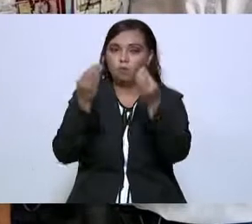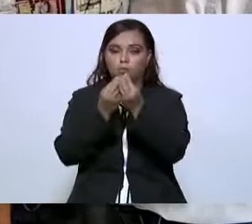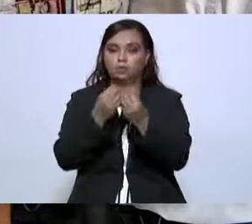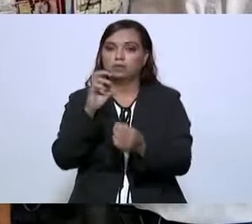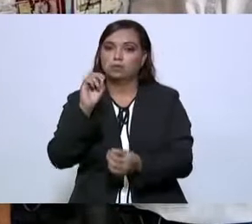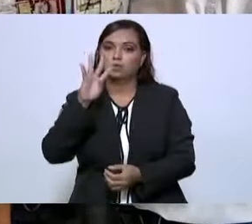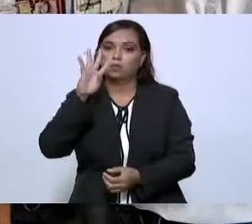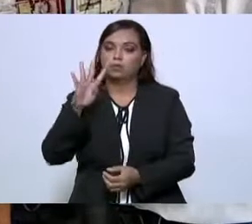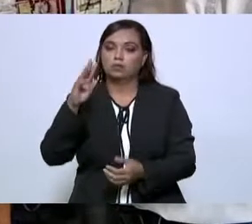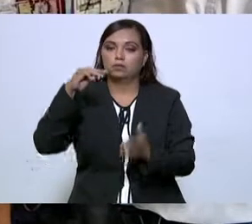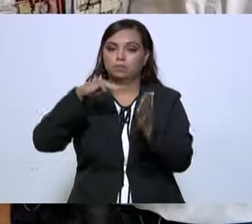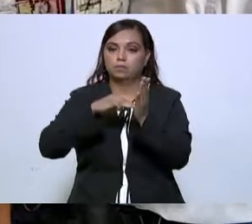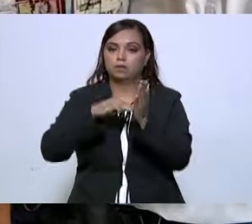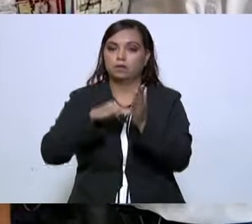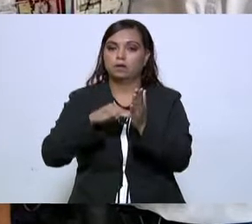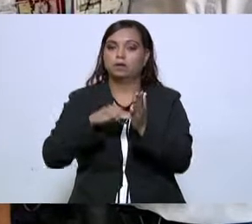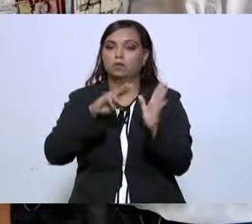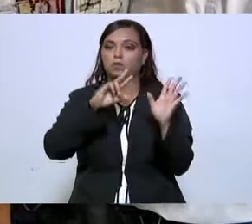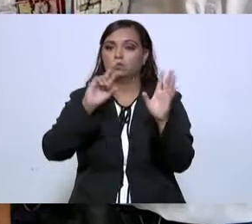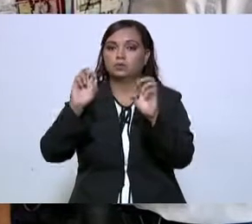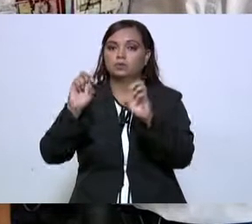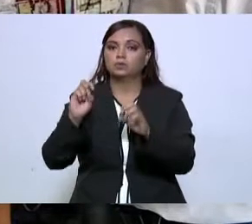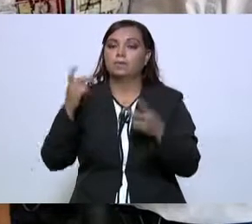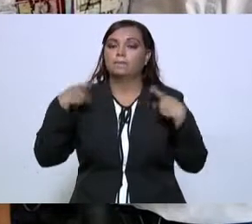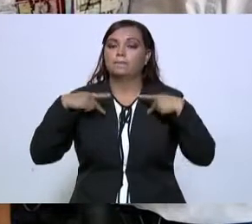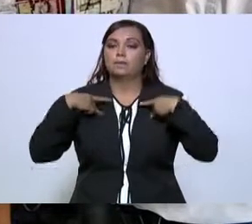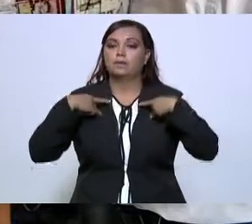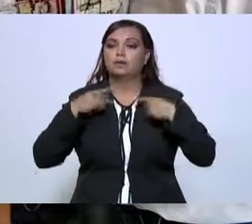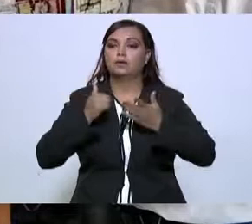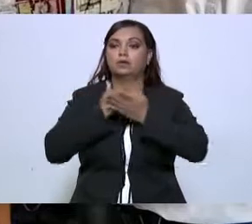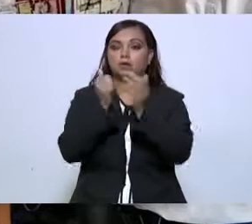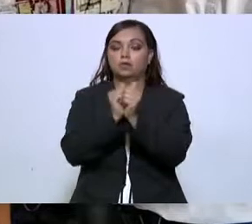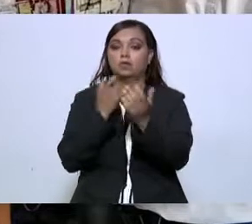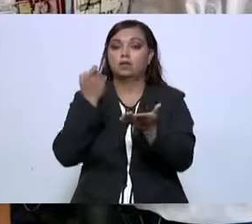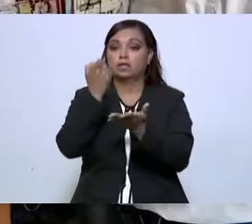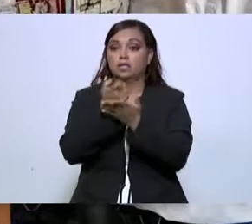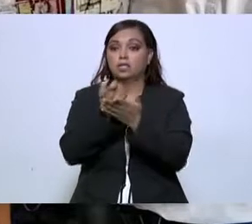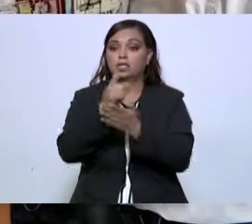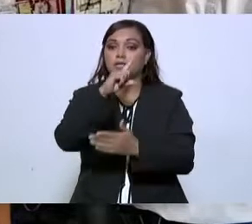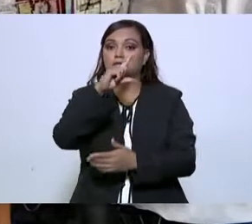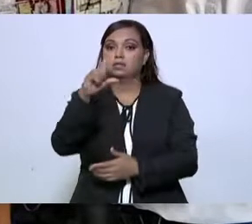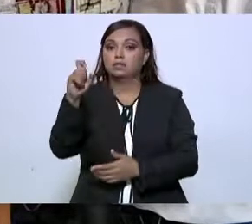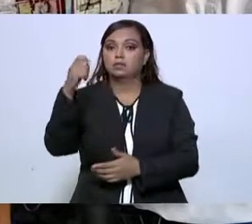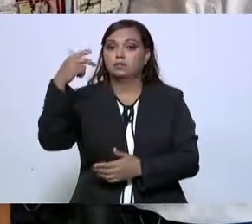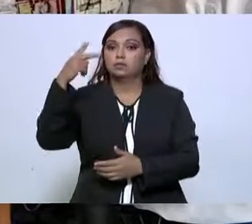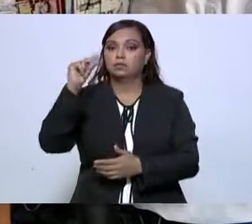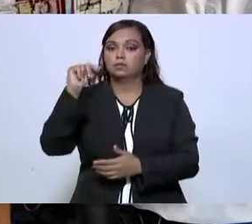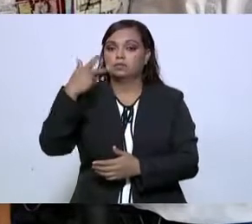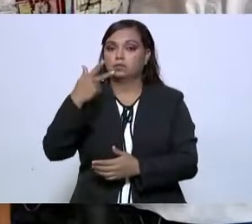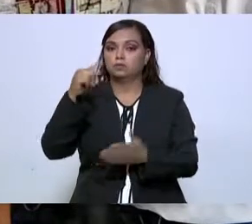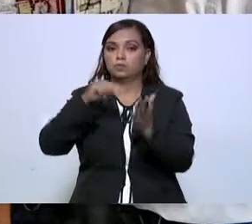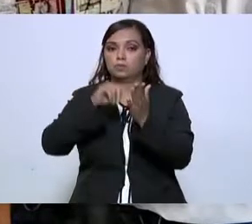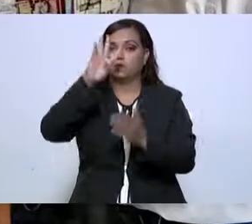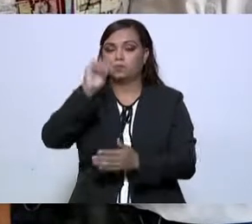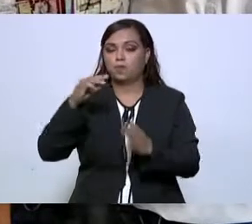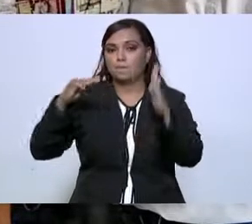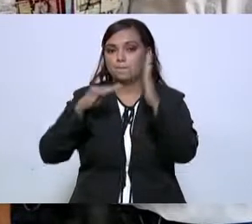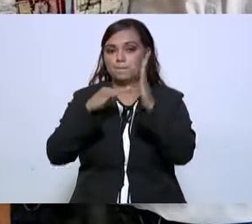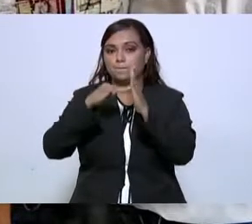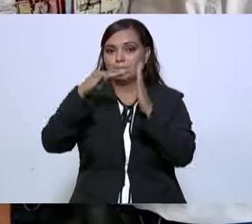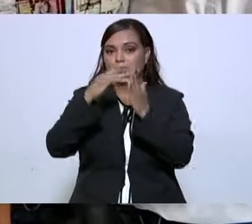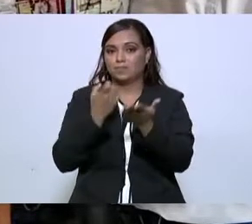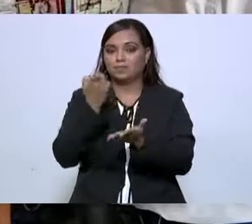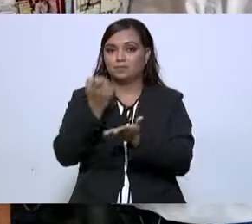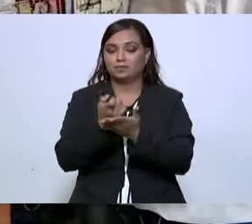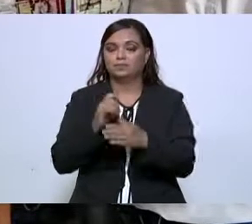857 beneficiarios con una inversión de 188.9 millones de